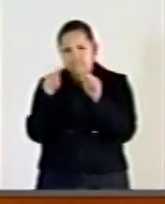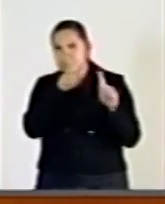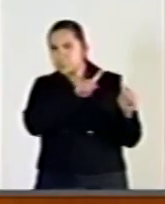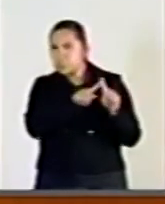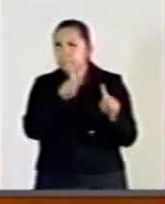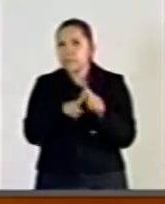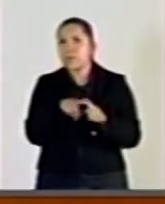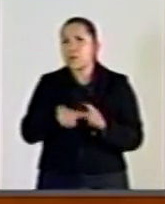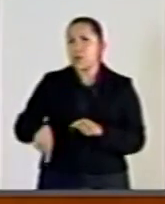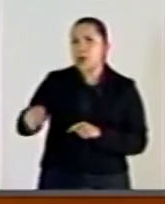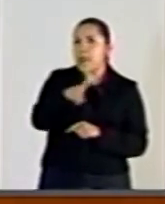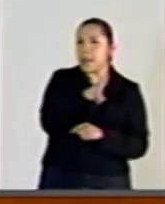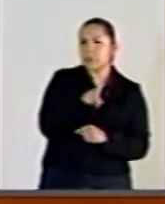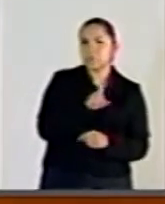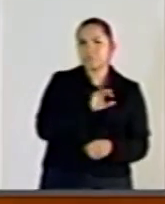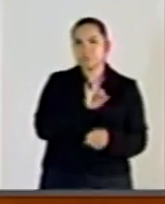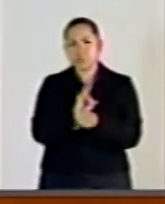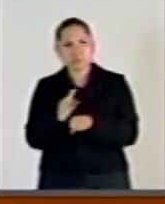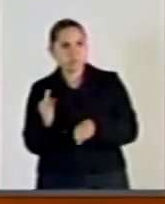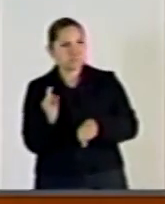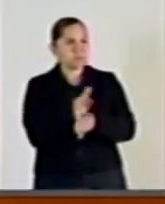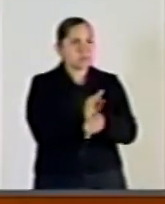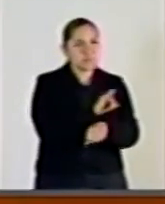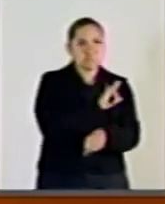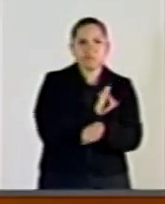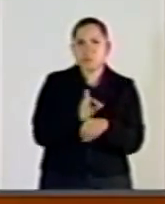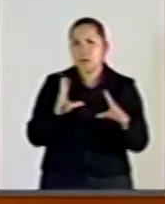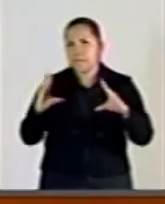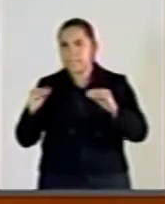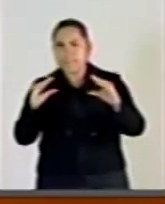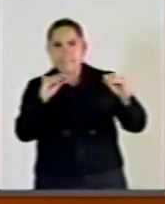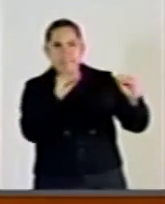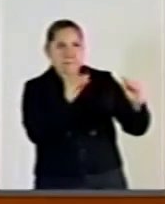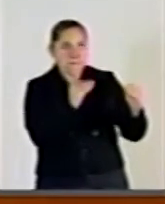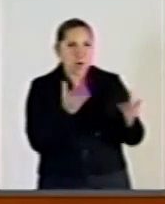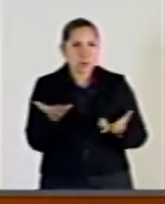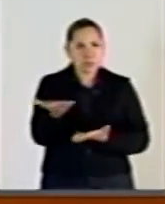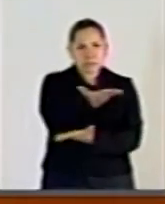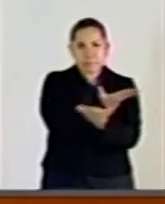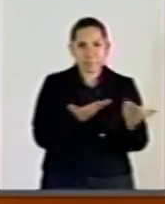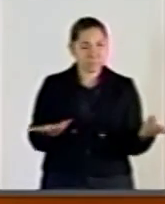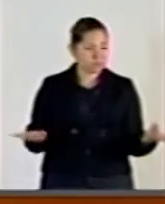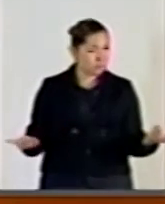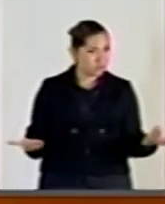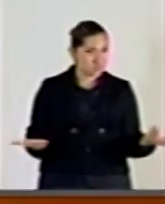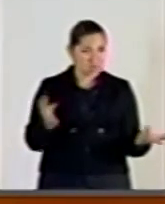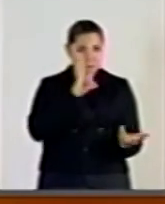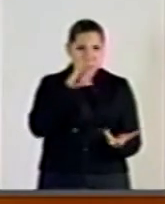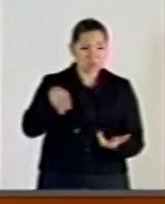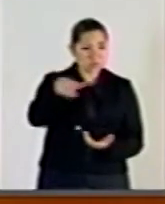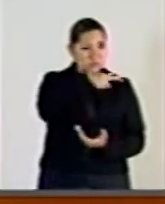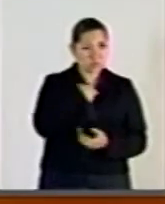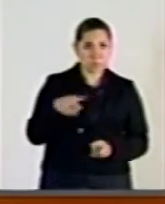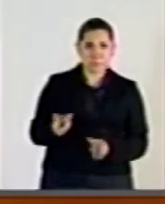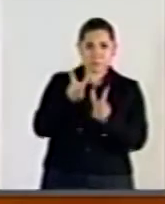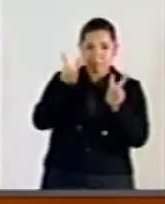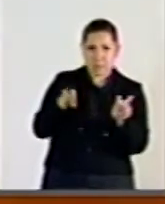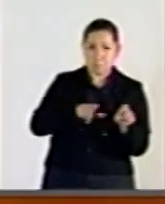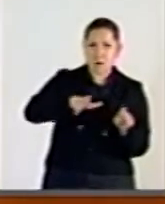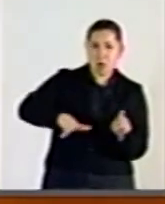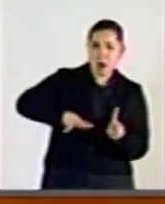créanme que entre más tardemos en entrar en este asunto, más muertos,